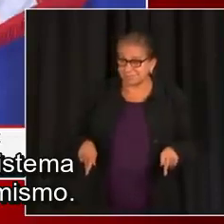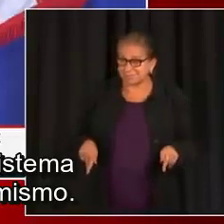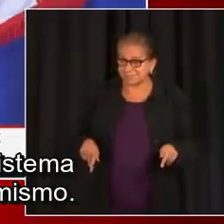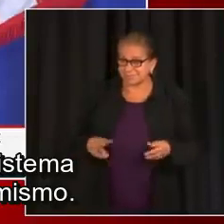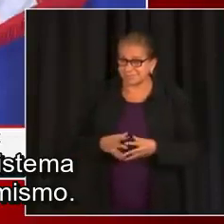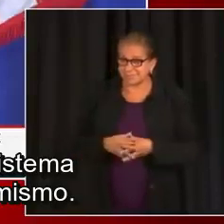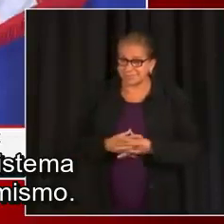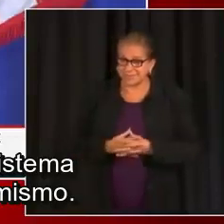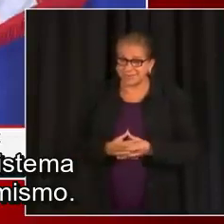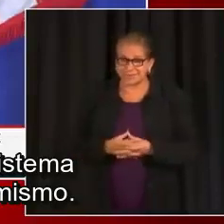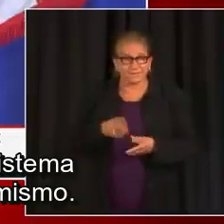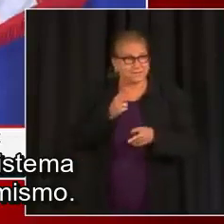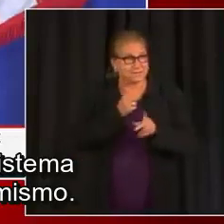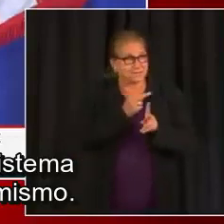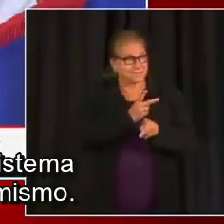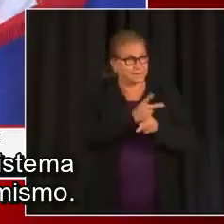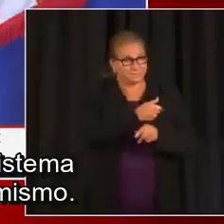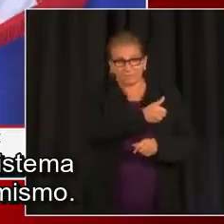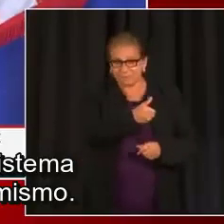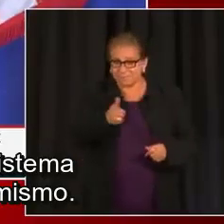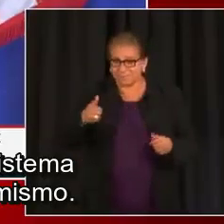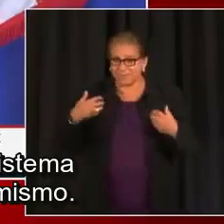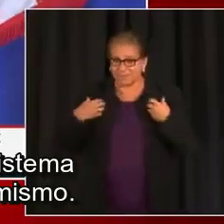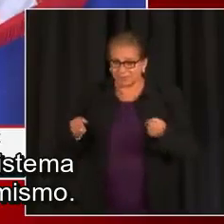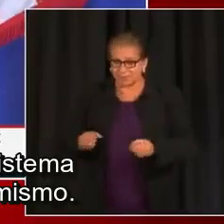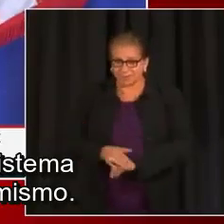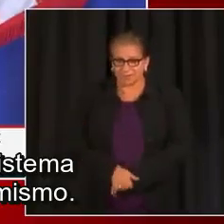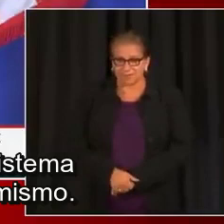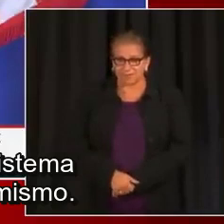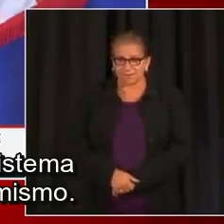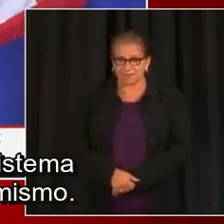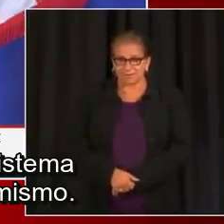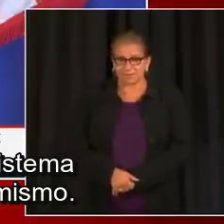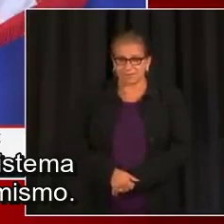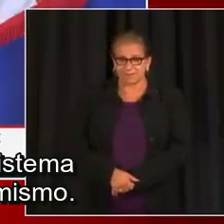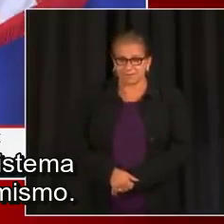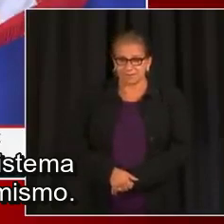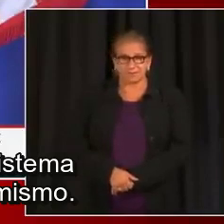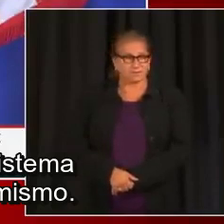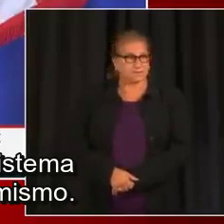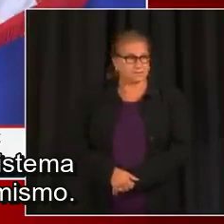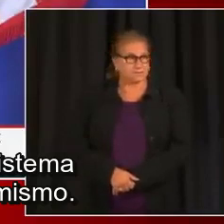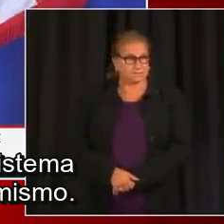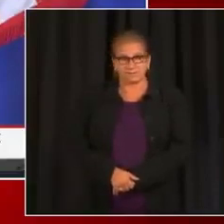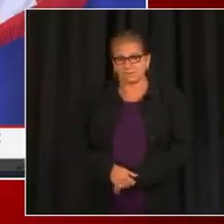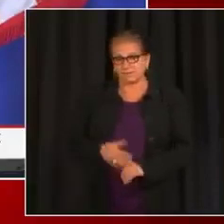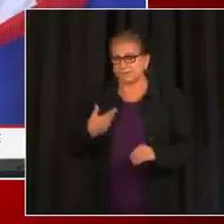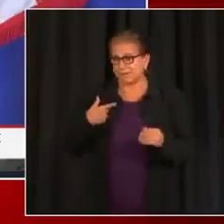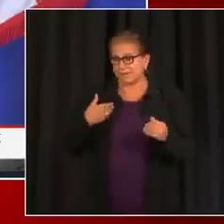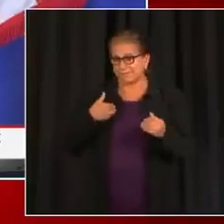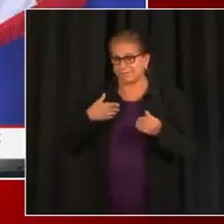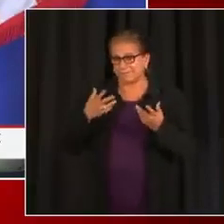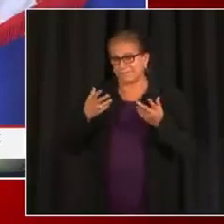Yo estoy confiada en que los miembros del sistema de justicia penal podrán hacer lo mismo.